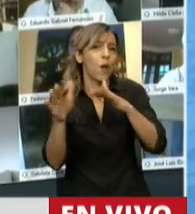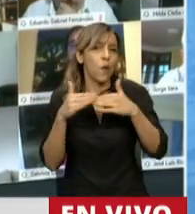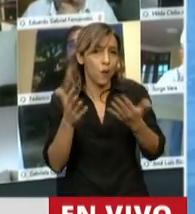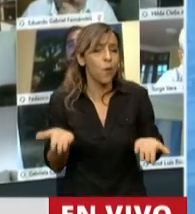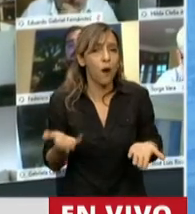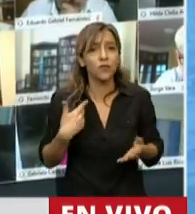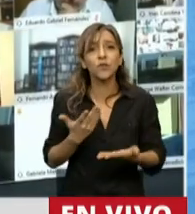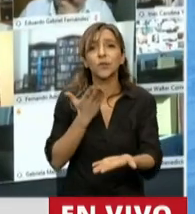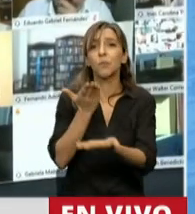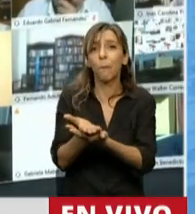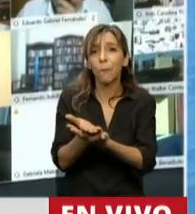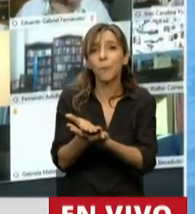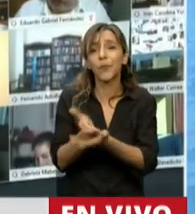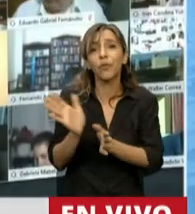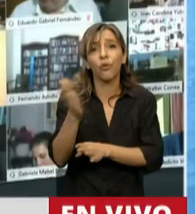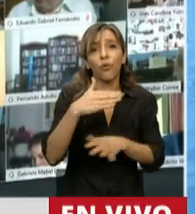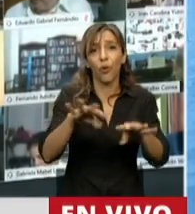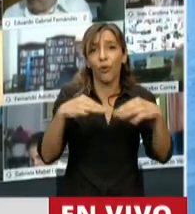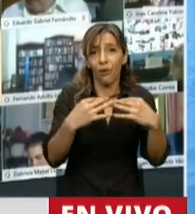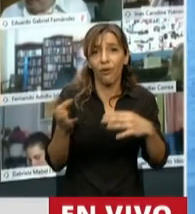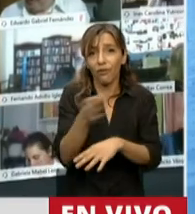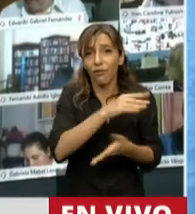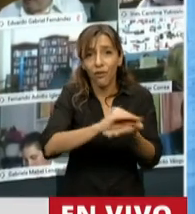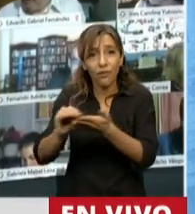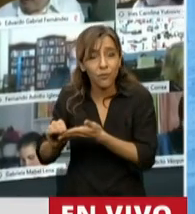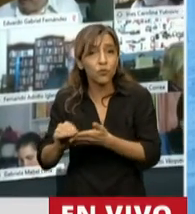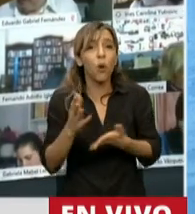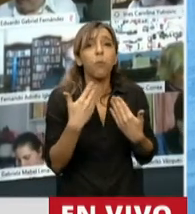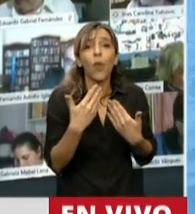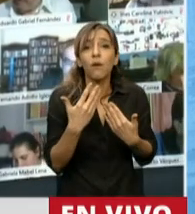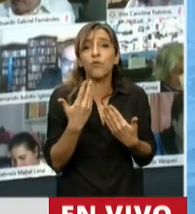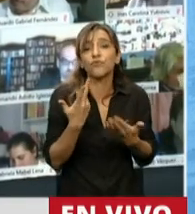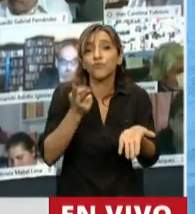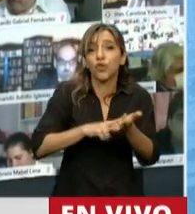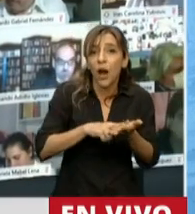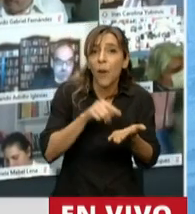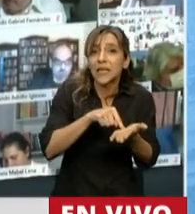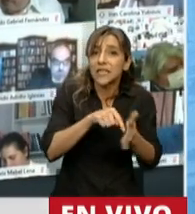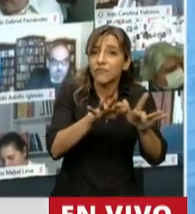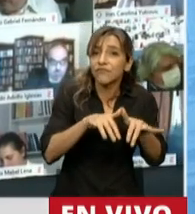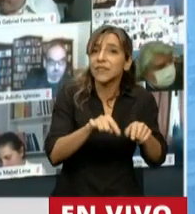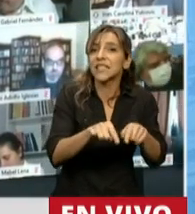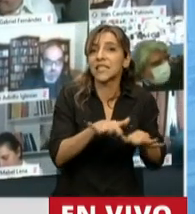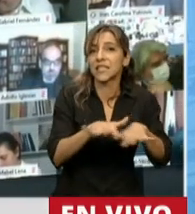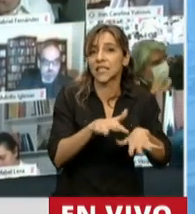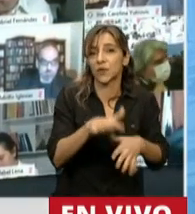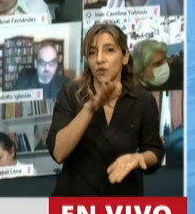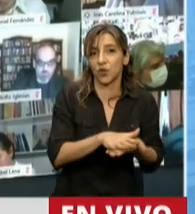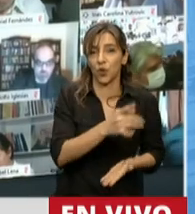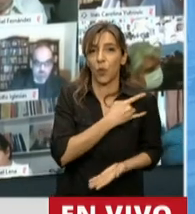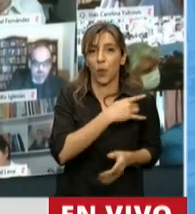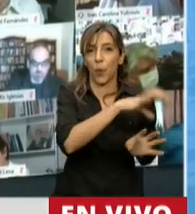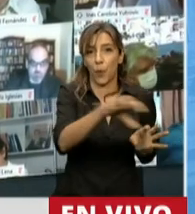y quiero pedirle al conjunto de la Cámara que todavía estamos a tiempo de rever esta situación y de darle las herramientas